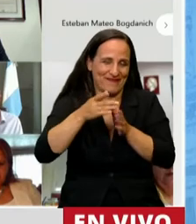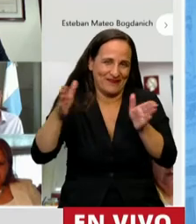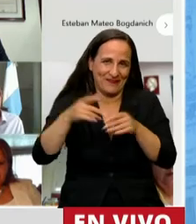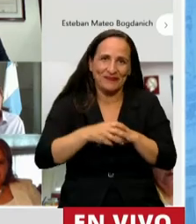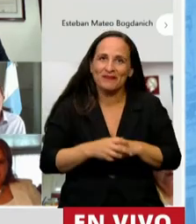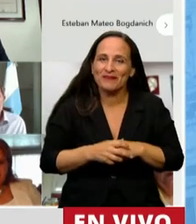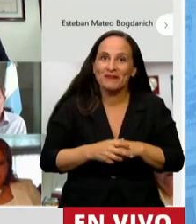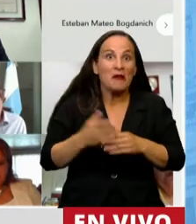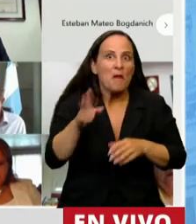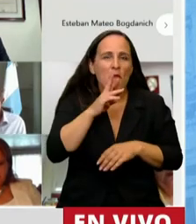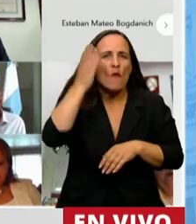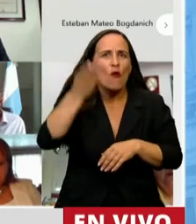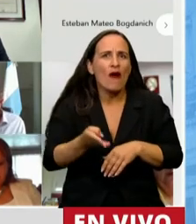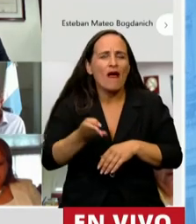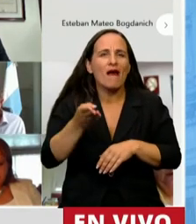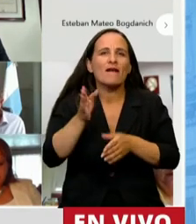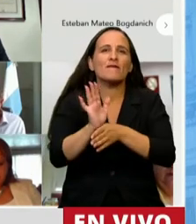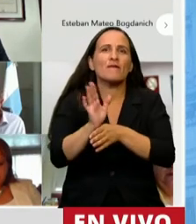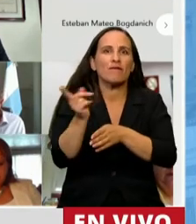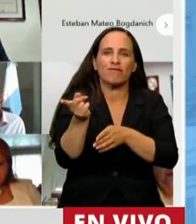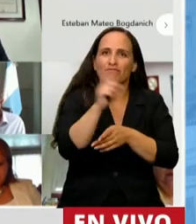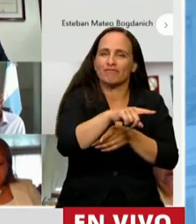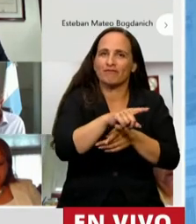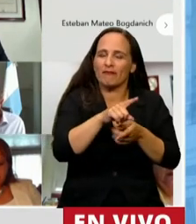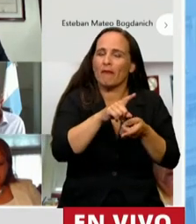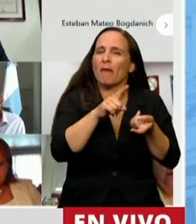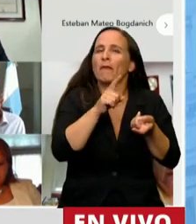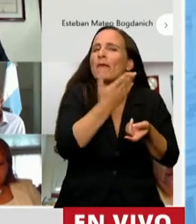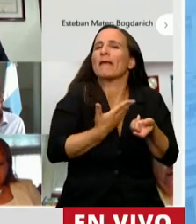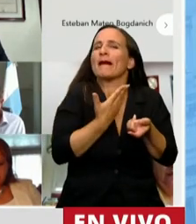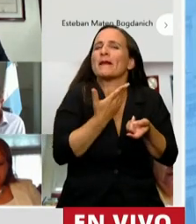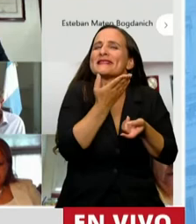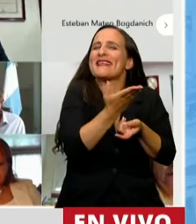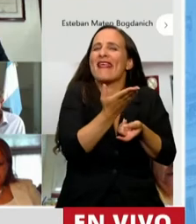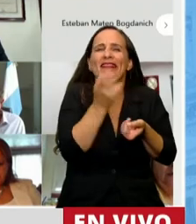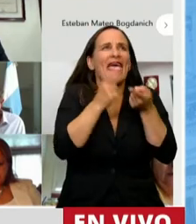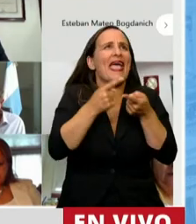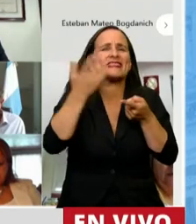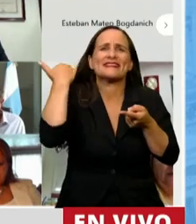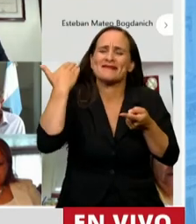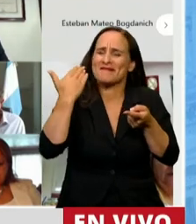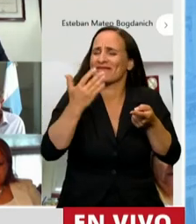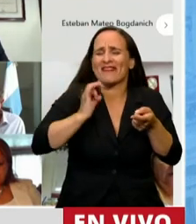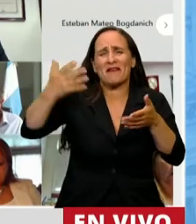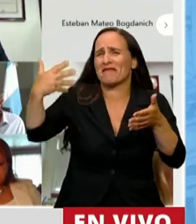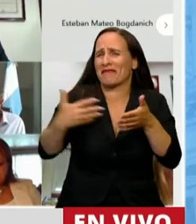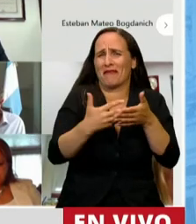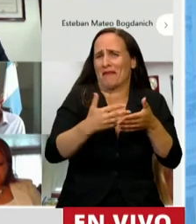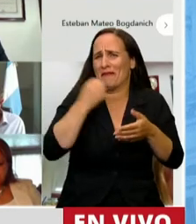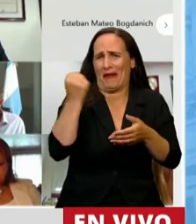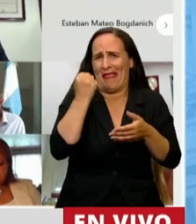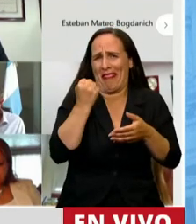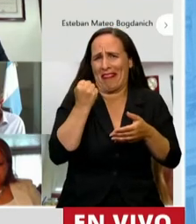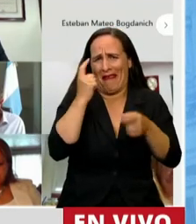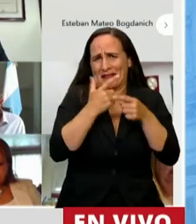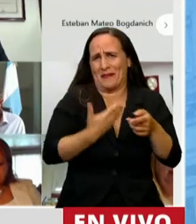presidida por su marido, uno de los grandes presidentes argentinos de todos los tiempos. Aún hoy